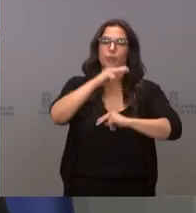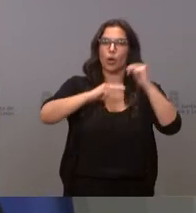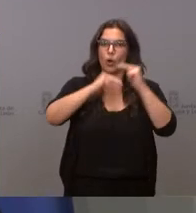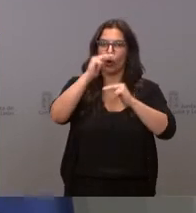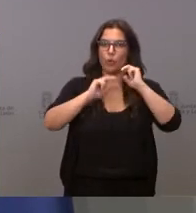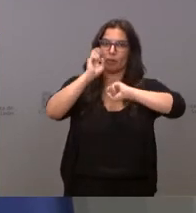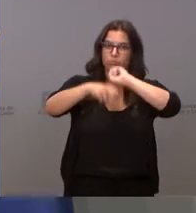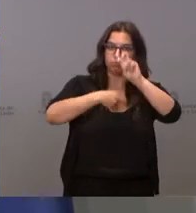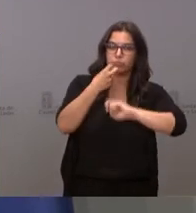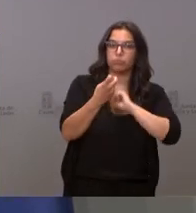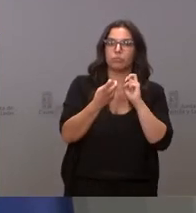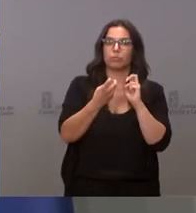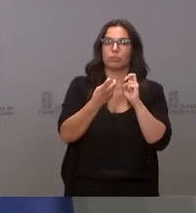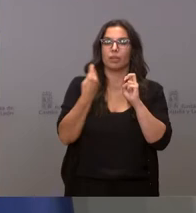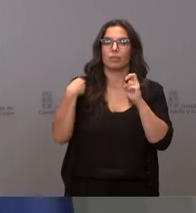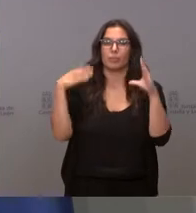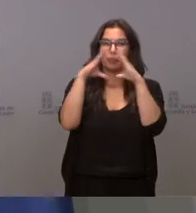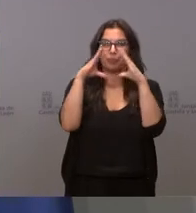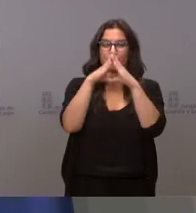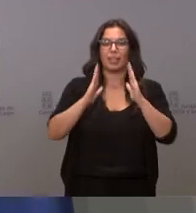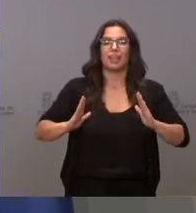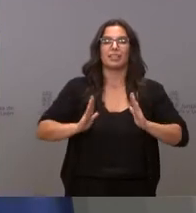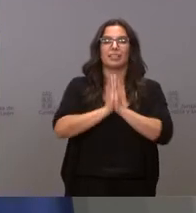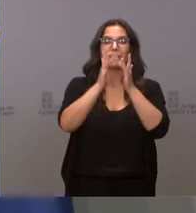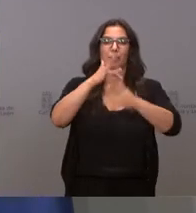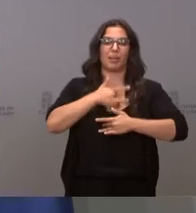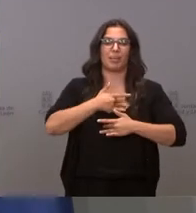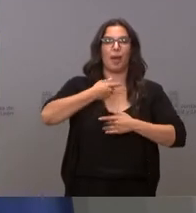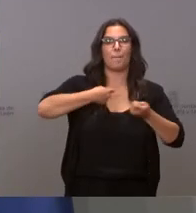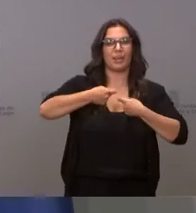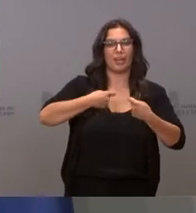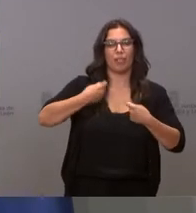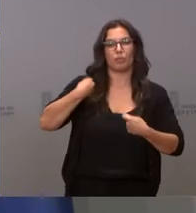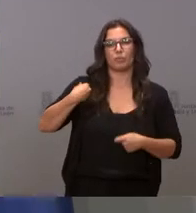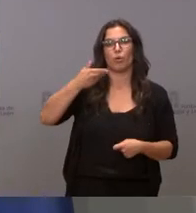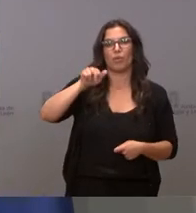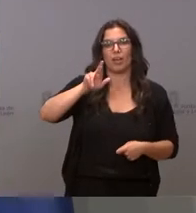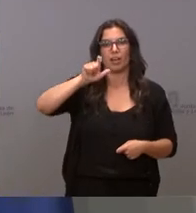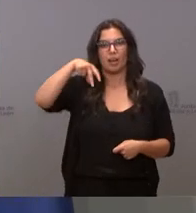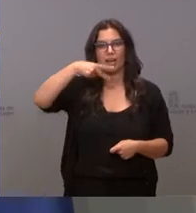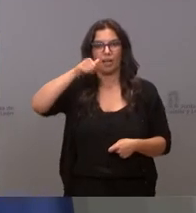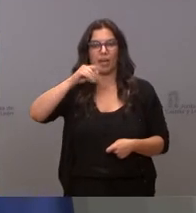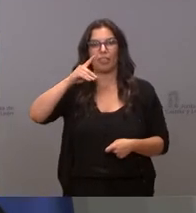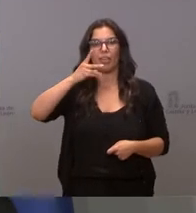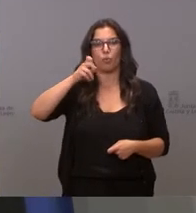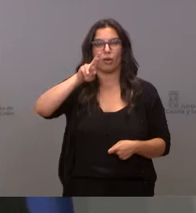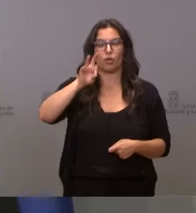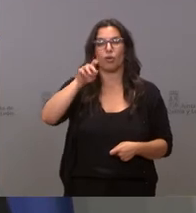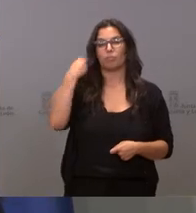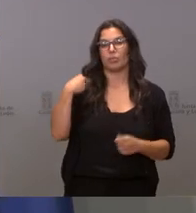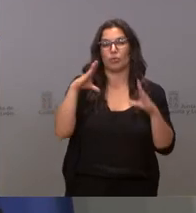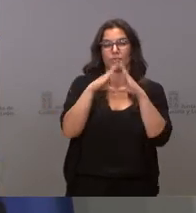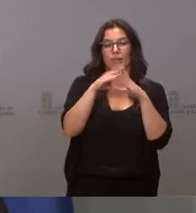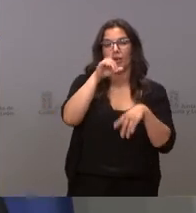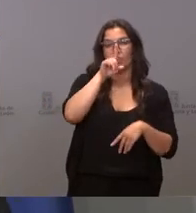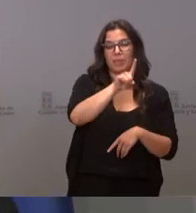restauración en la Colegiata de Santa María del Mercado en Berlanga de Duero. Esta es una obra que data de 1526, una